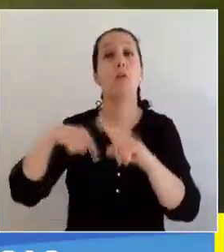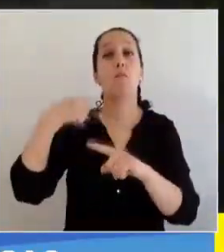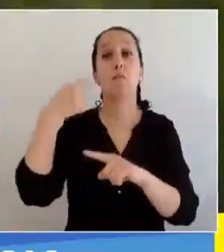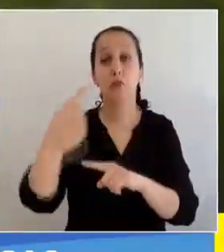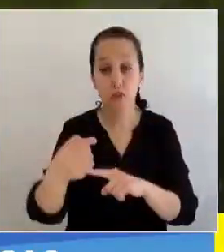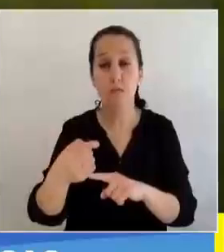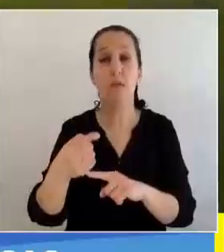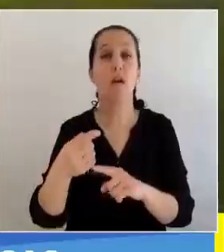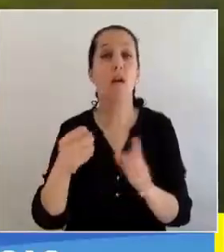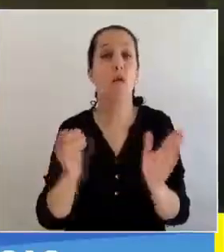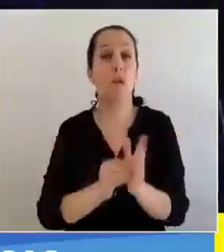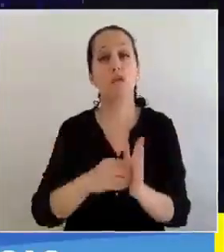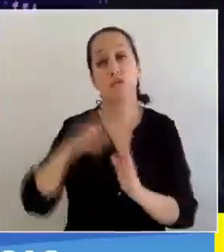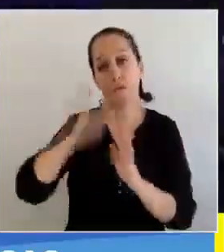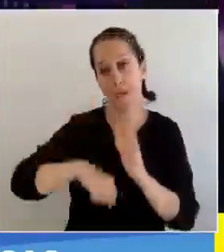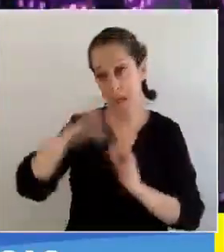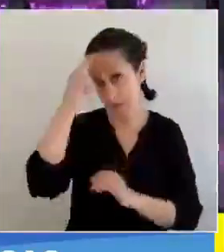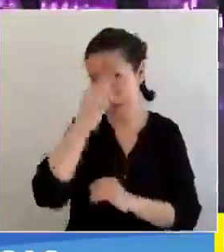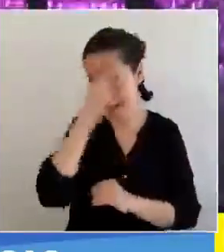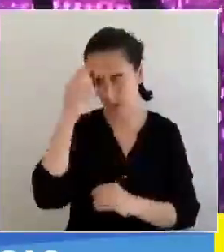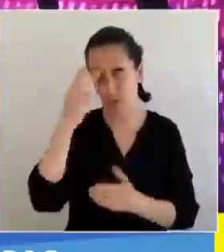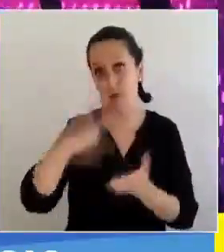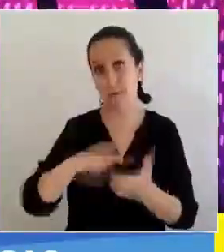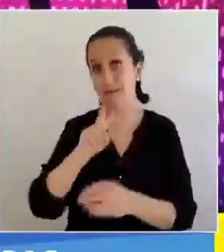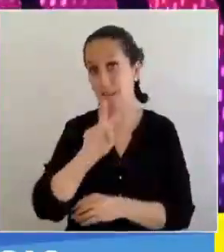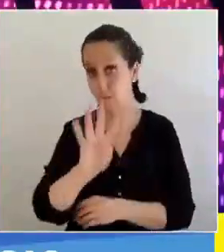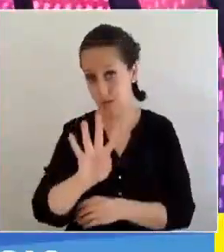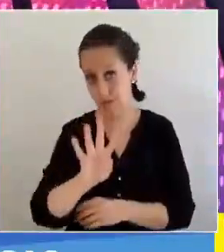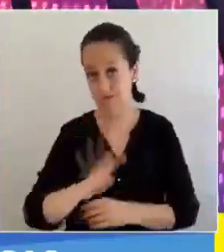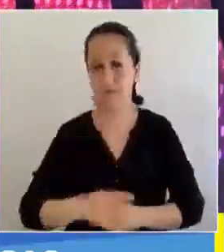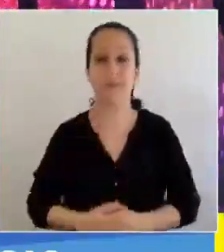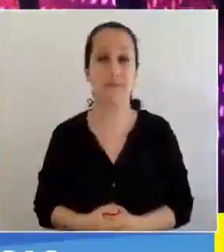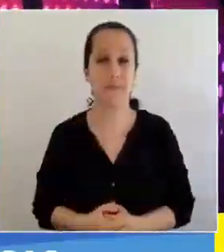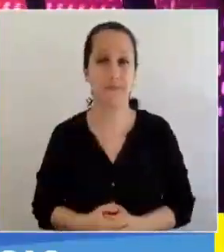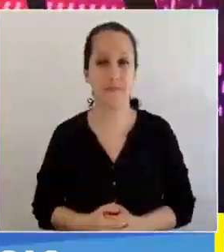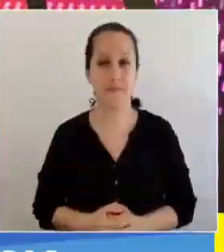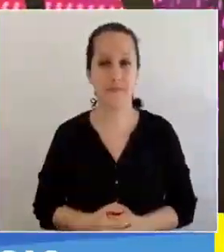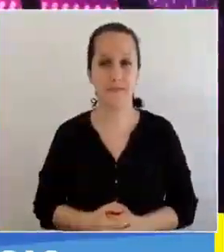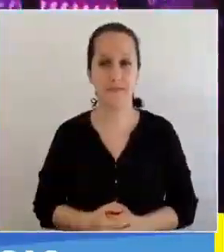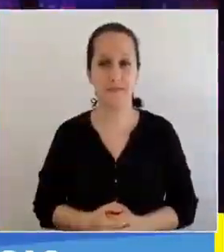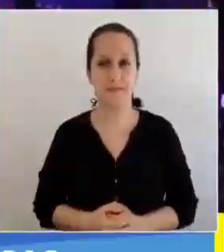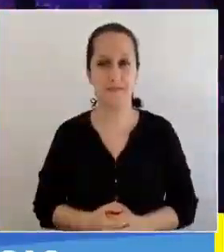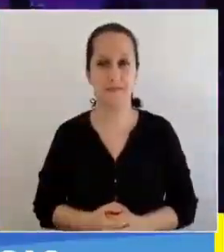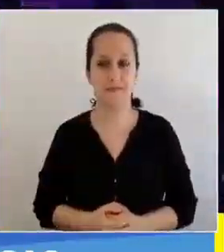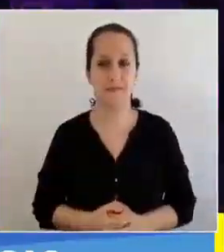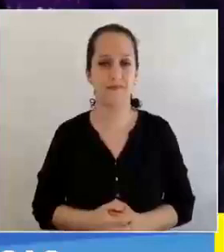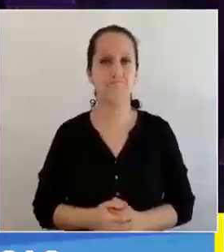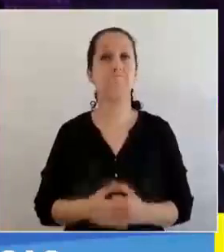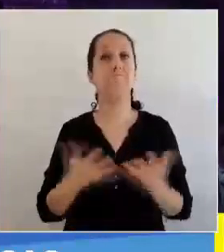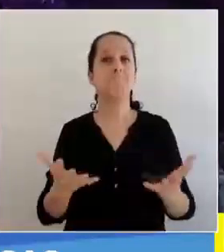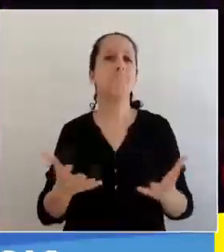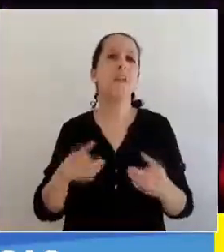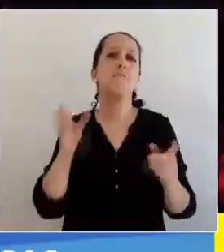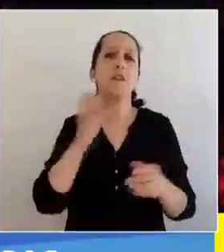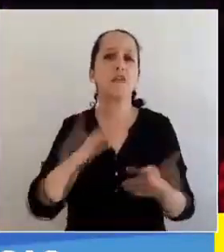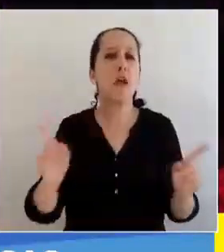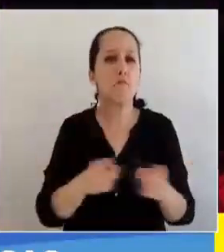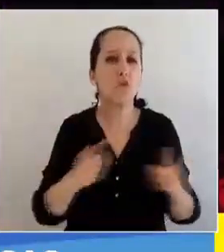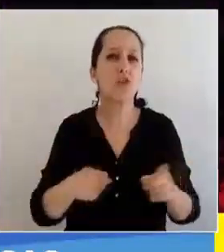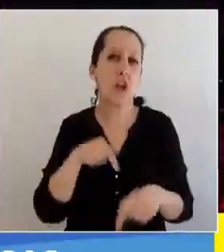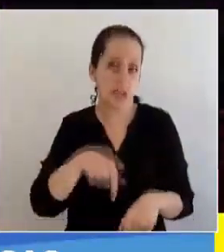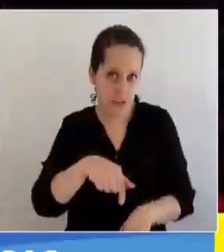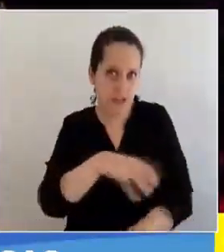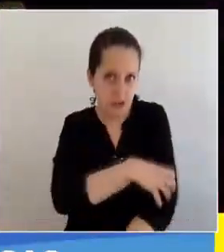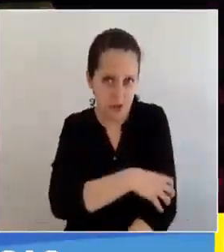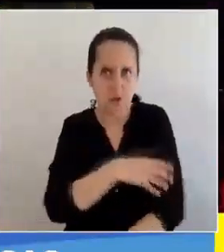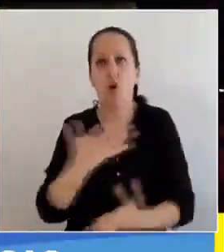versión se realizará en el mes de marzo del 2024. De esta manera, artistas locales,